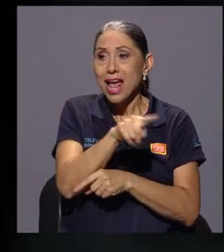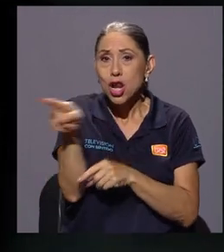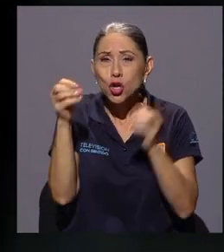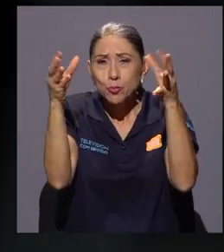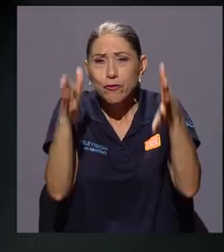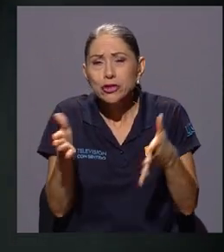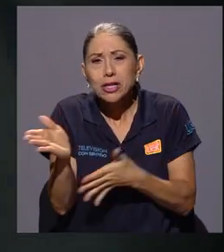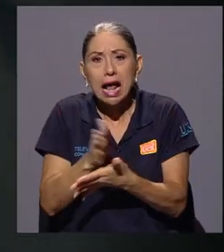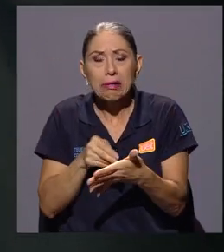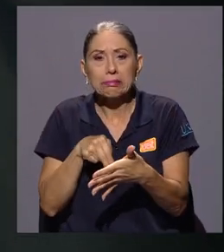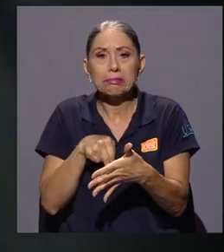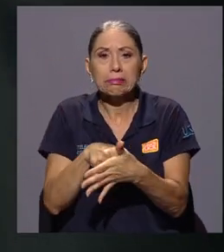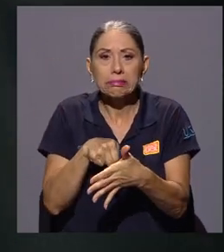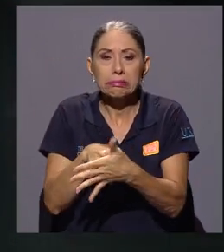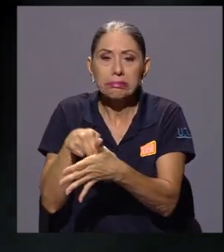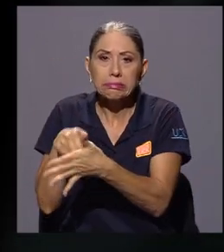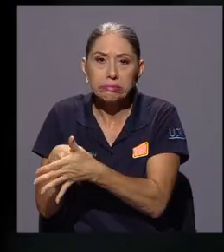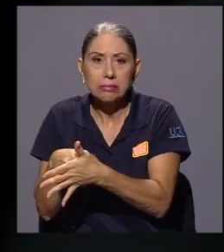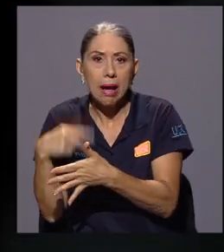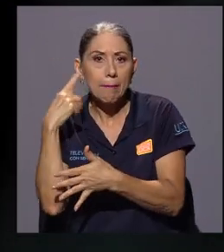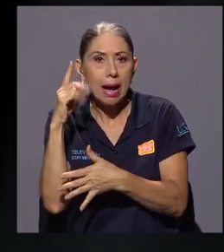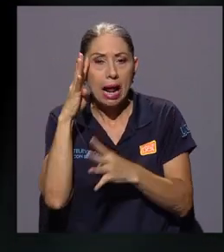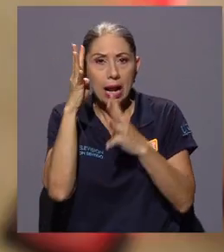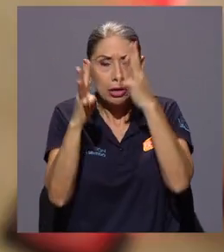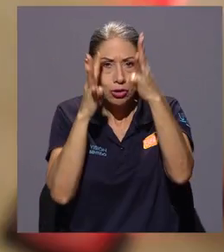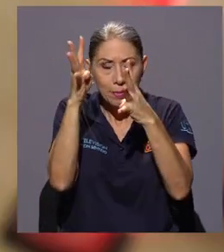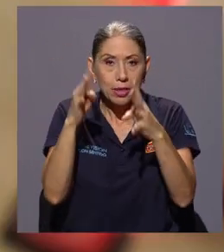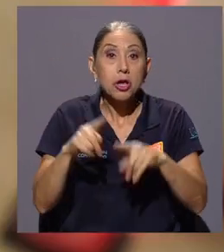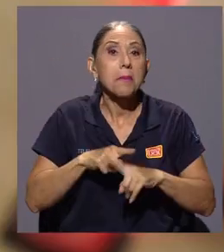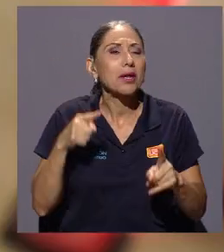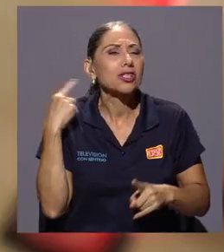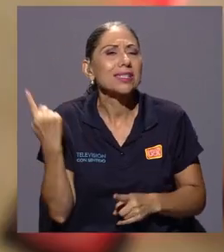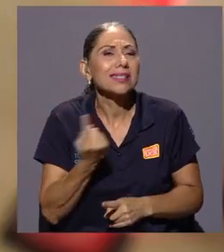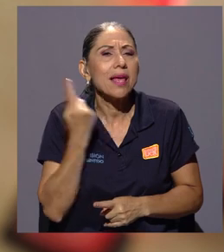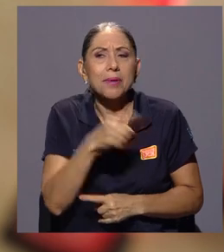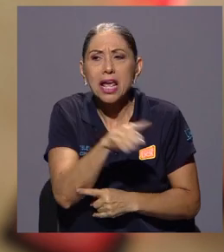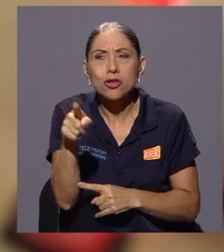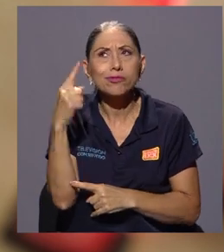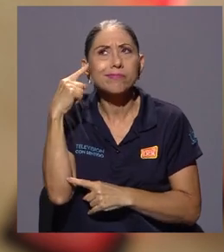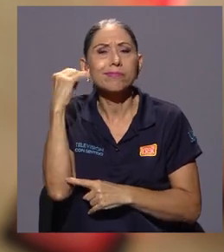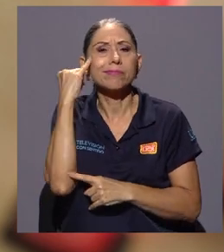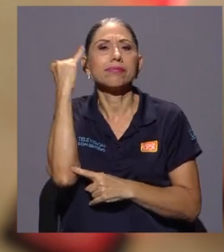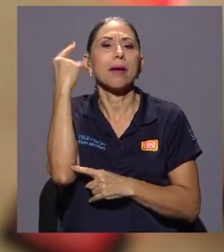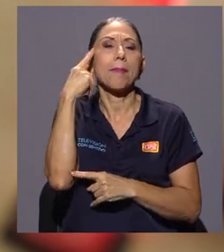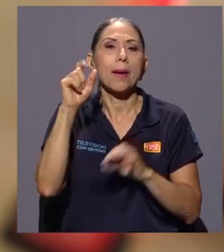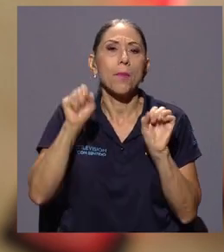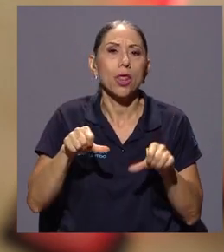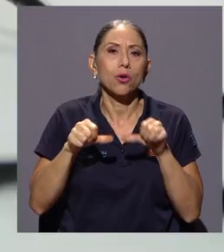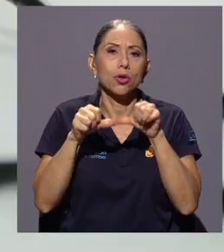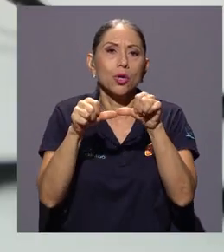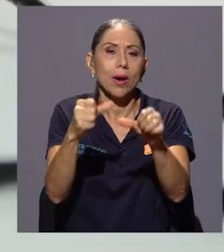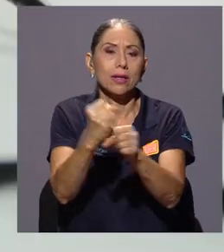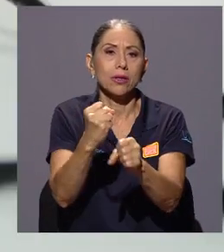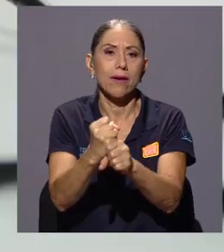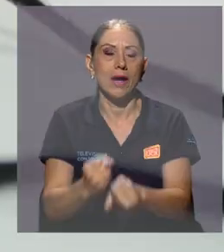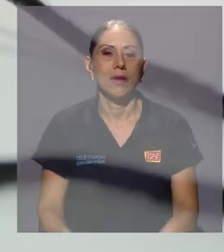profesores tuvieron algunos contratiempos en el desarrollo de sus innovaciones, no obstante, siempre hallaron la manera de continuar con su trabajo.